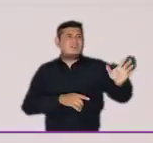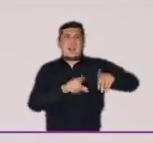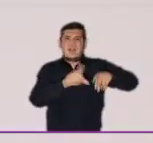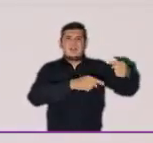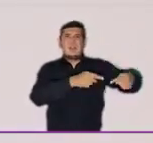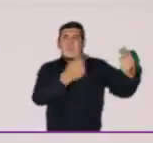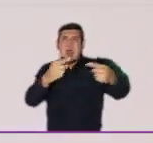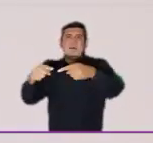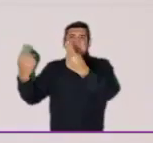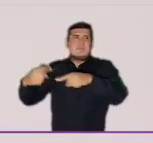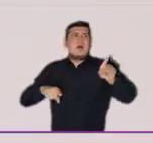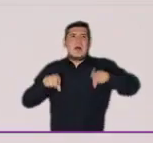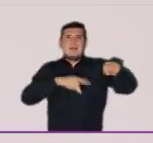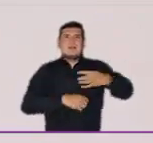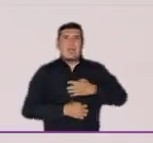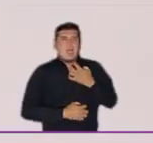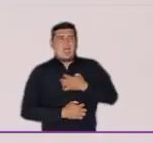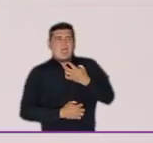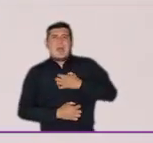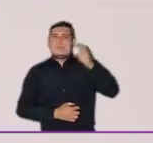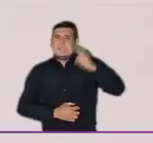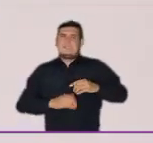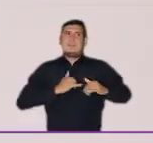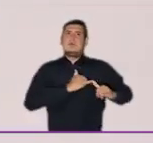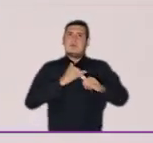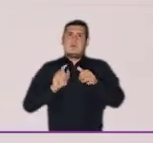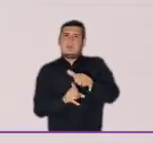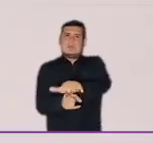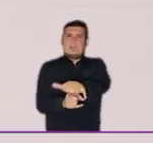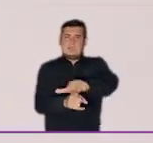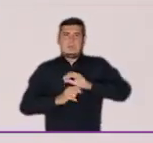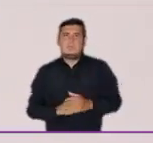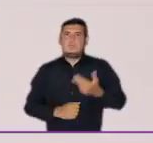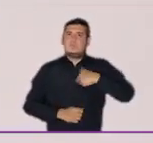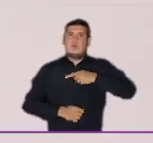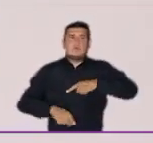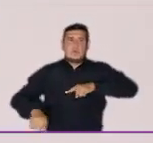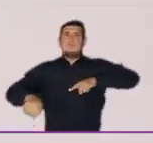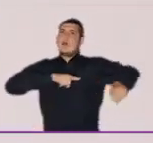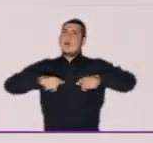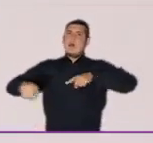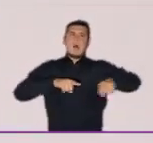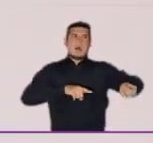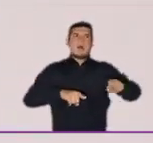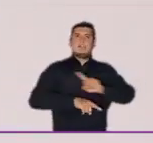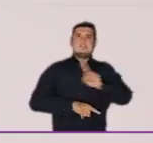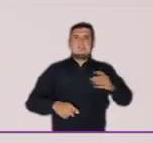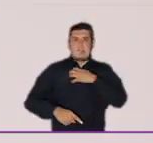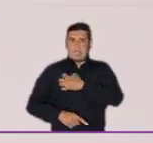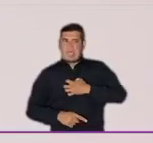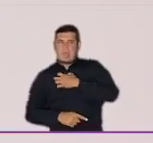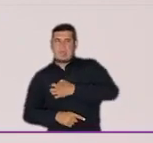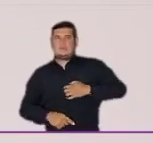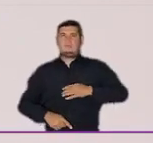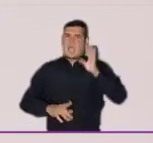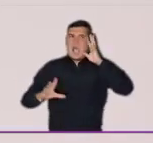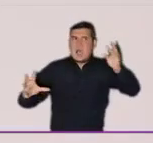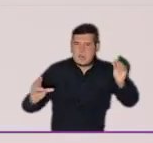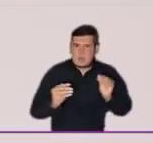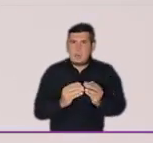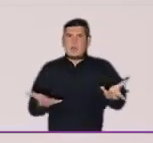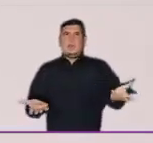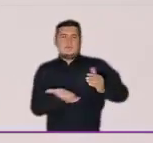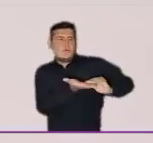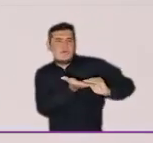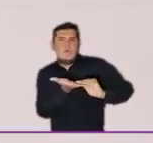e incertidumbre es equilibrio y capacidad de legislar sin posiciones egoístas, buscar acuerdos, dialogar para